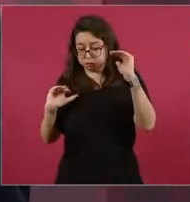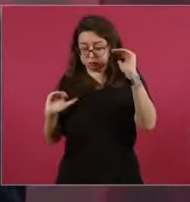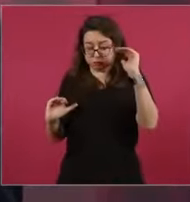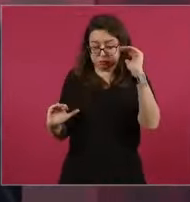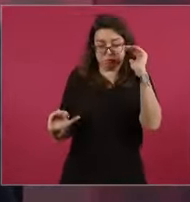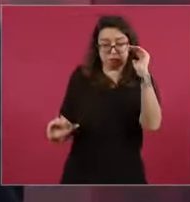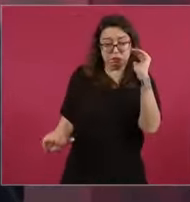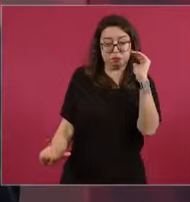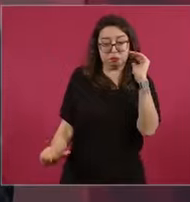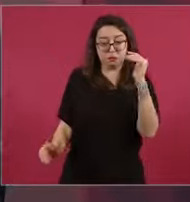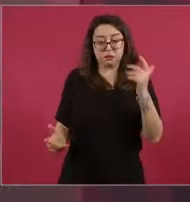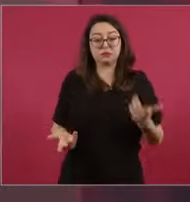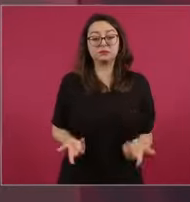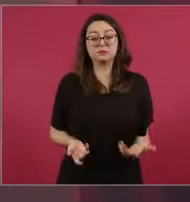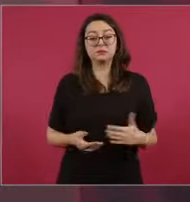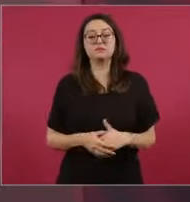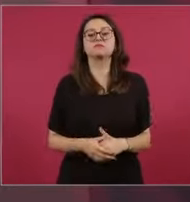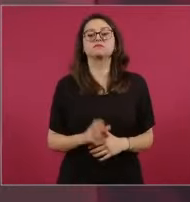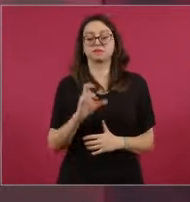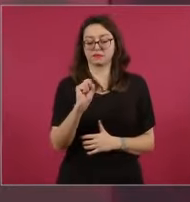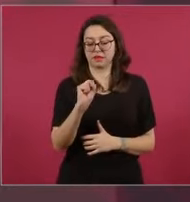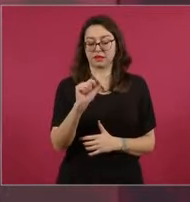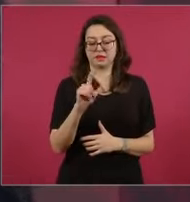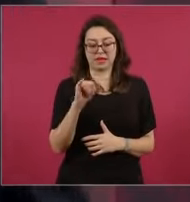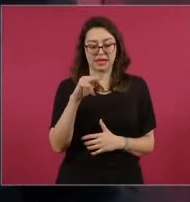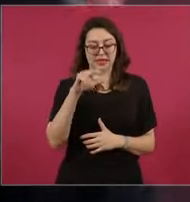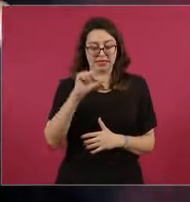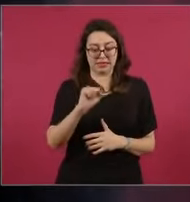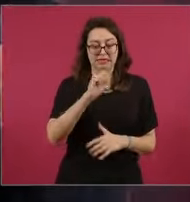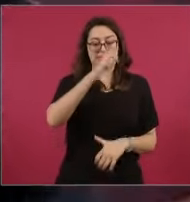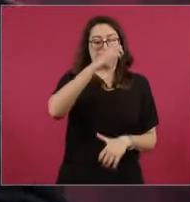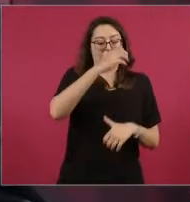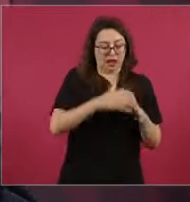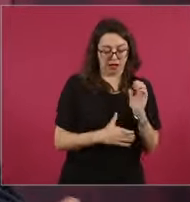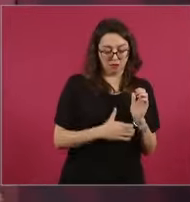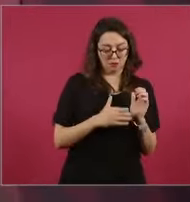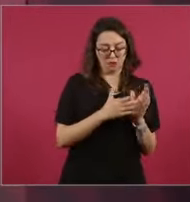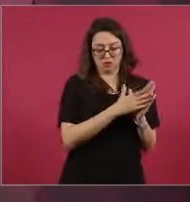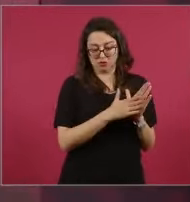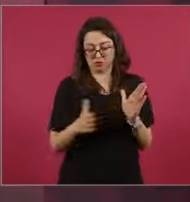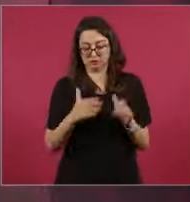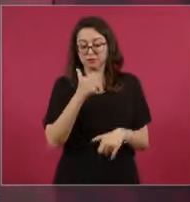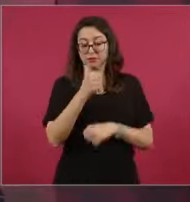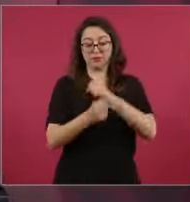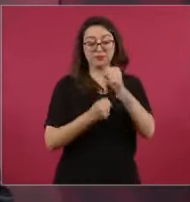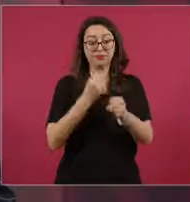pero se quedó el salinismo como política